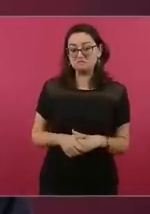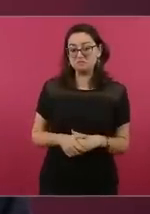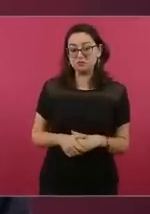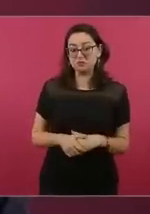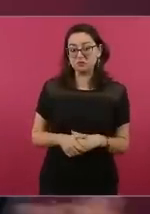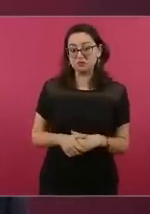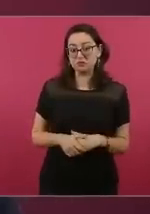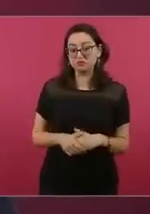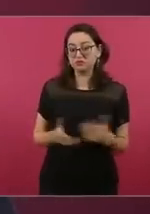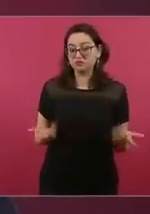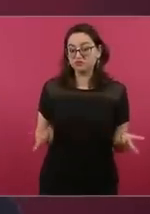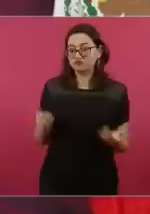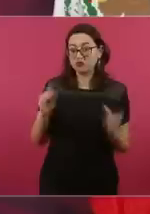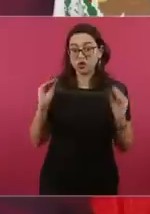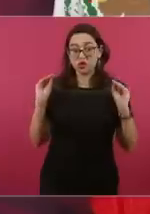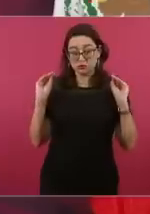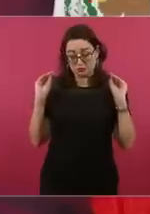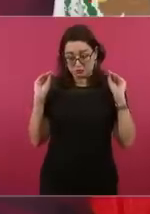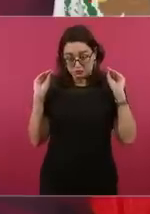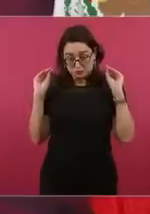¿Por qué el silencio?